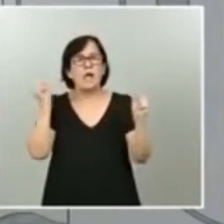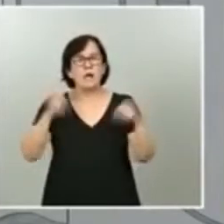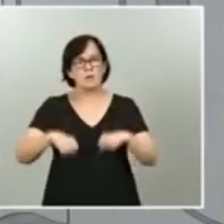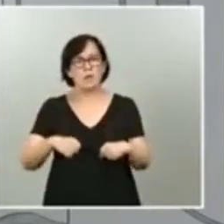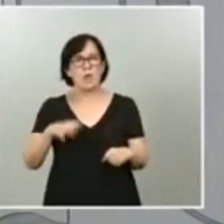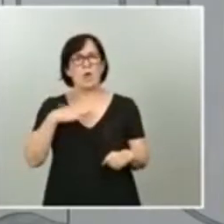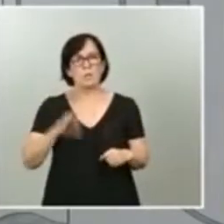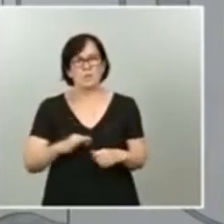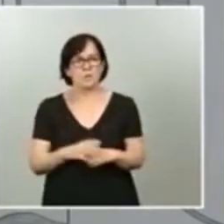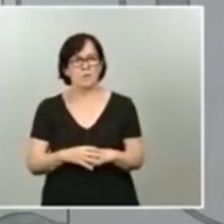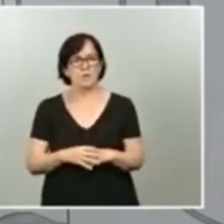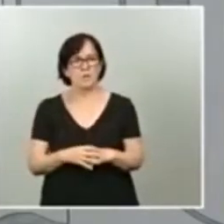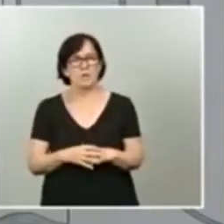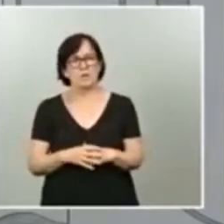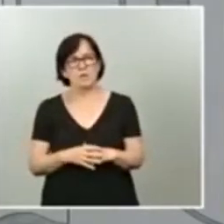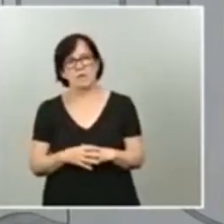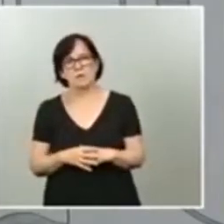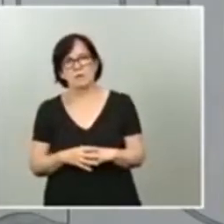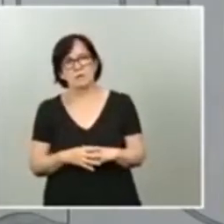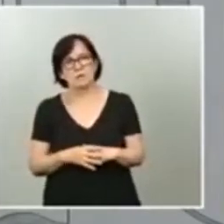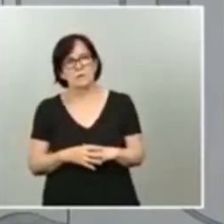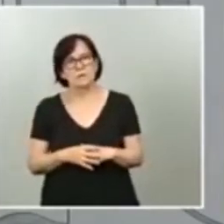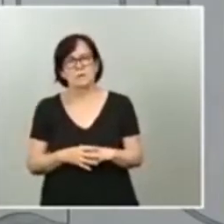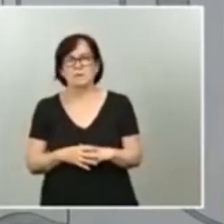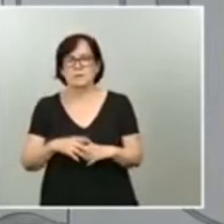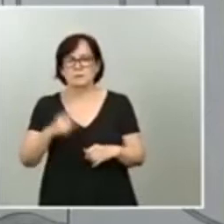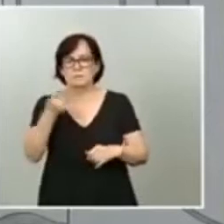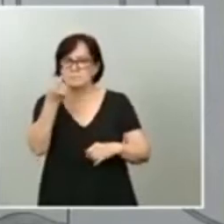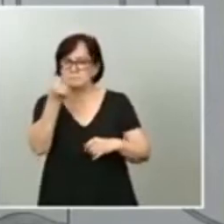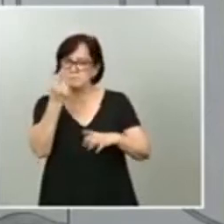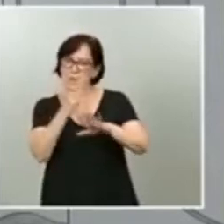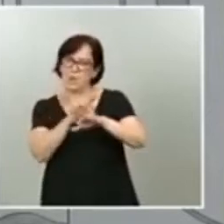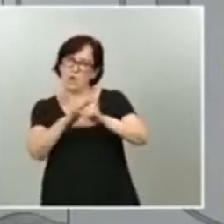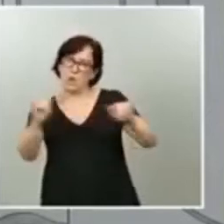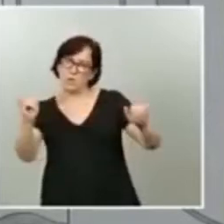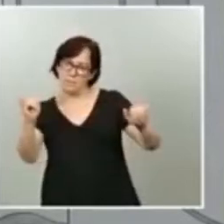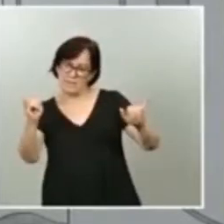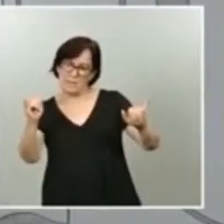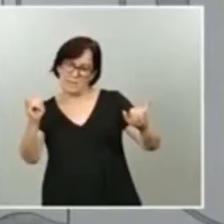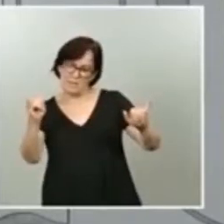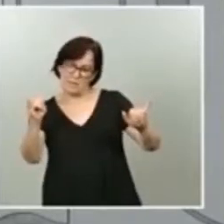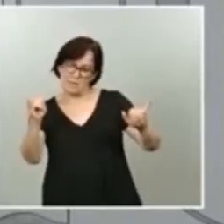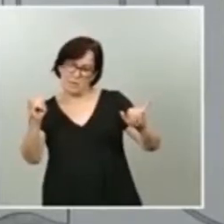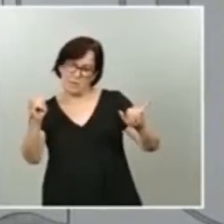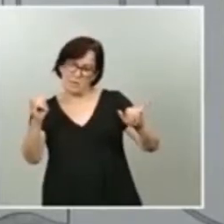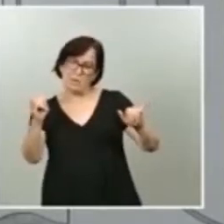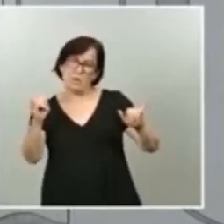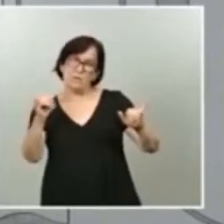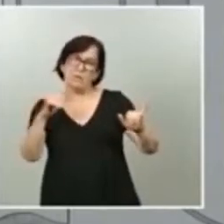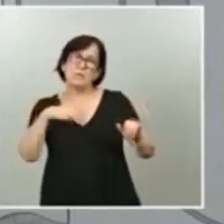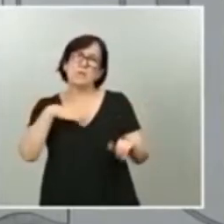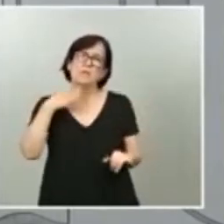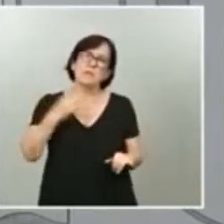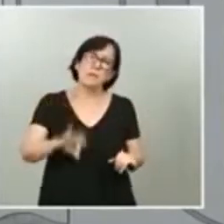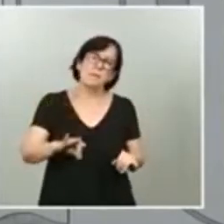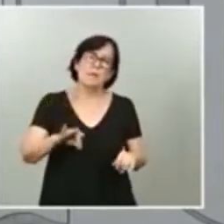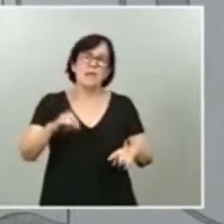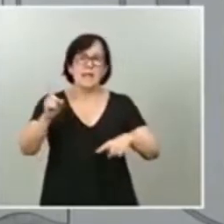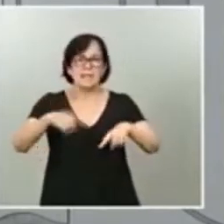de disponer de ese fondo, de esa compensación para ser capaces de que el transporte público